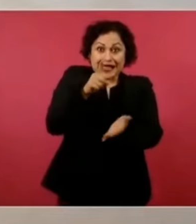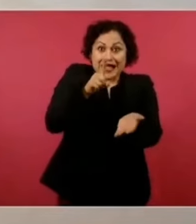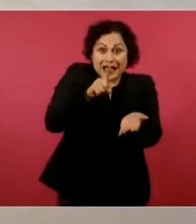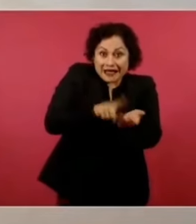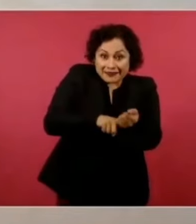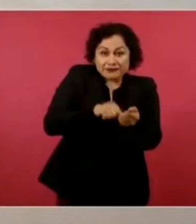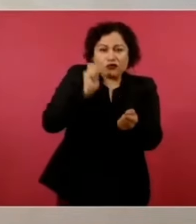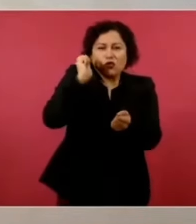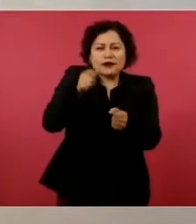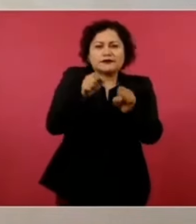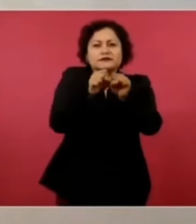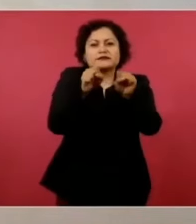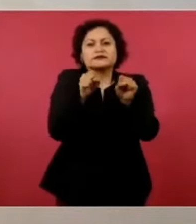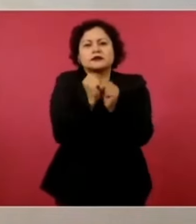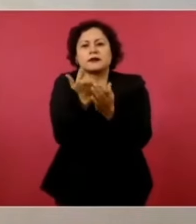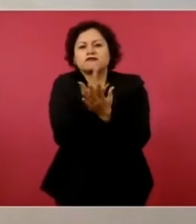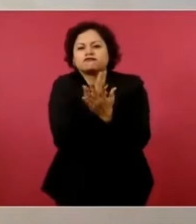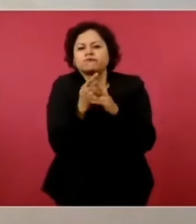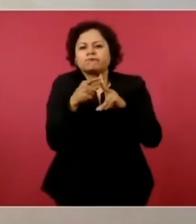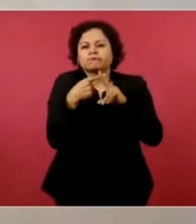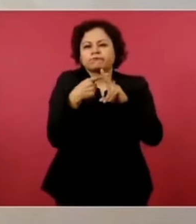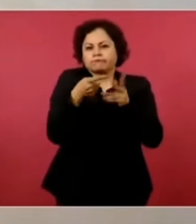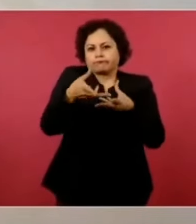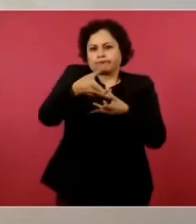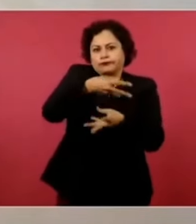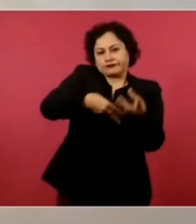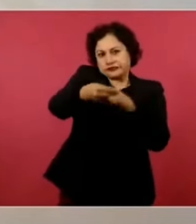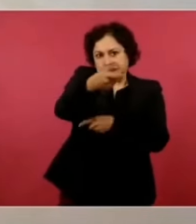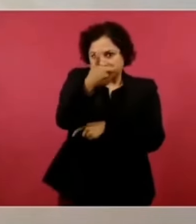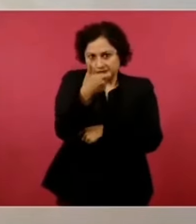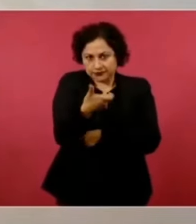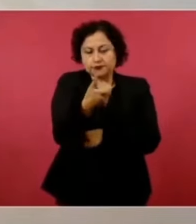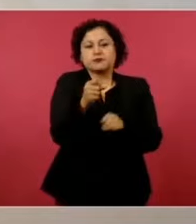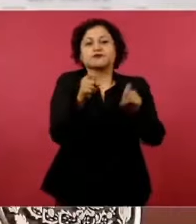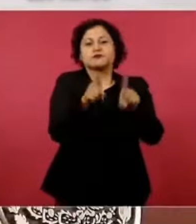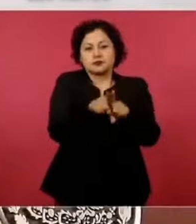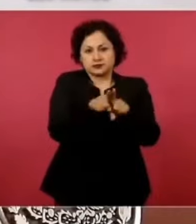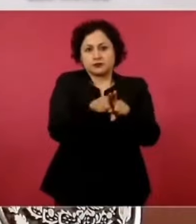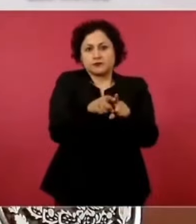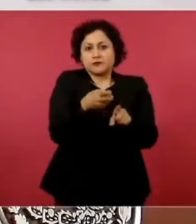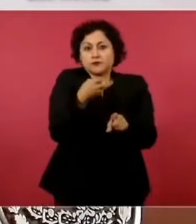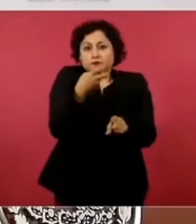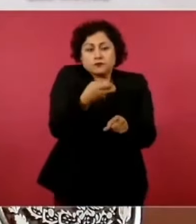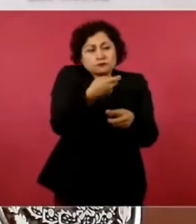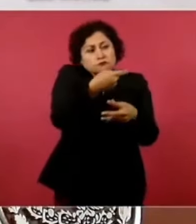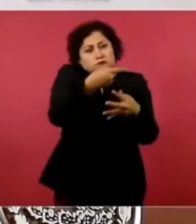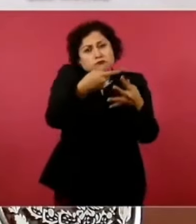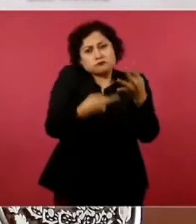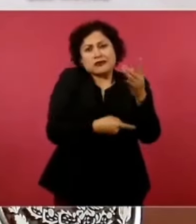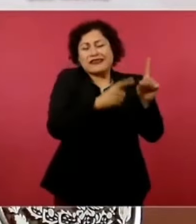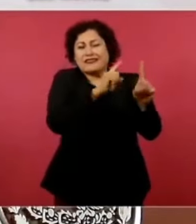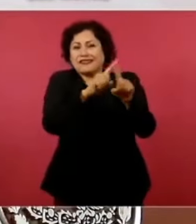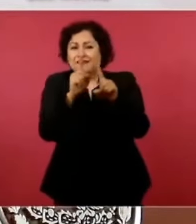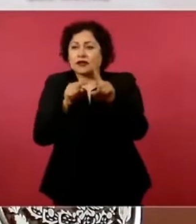informadas todos los días a